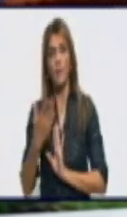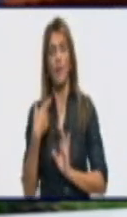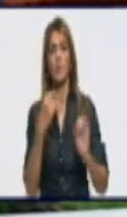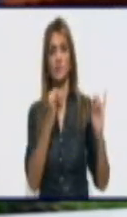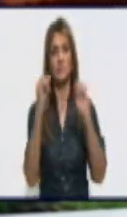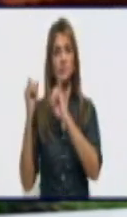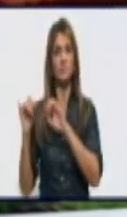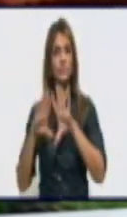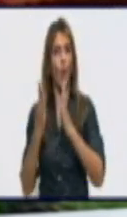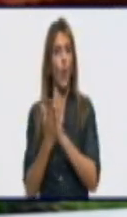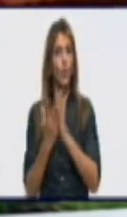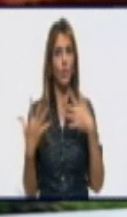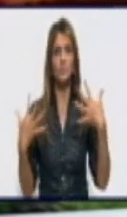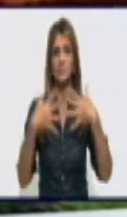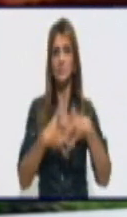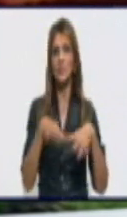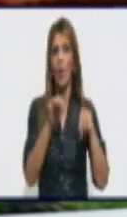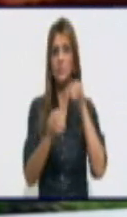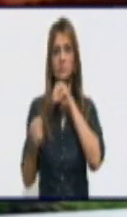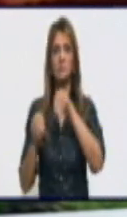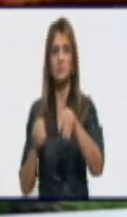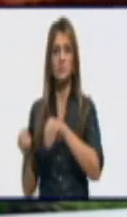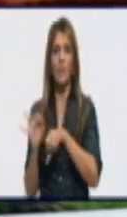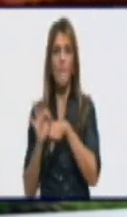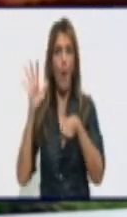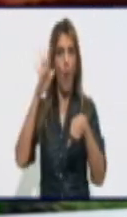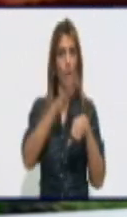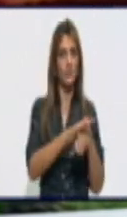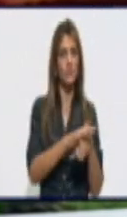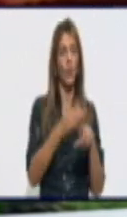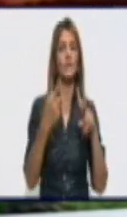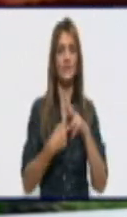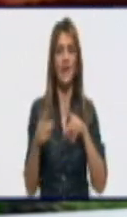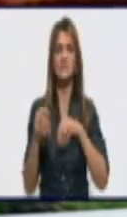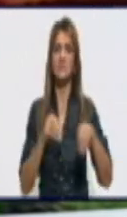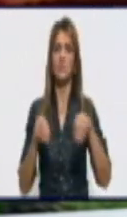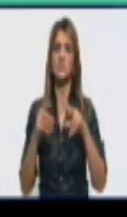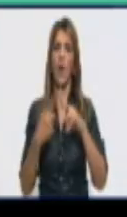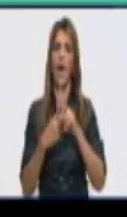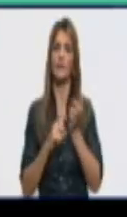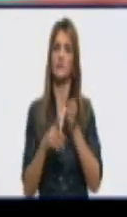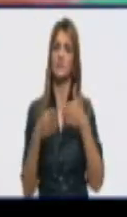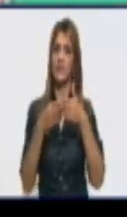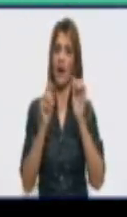aparición de focos del mosquito Aedes aegypti, y la panorámica que tiene Granma en este minuto. Y los quito aéreo.